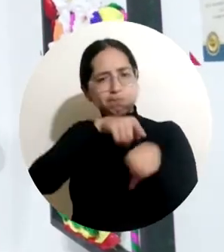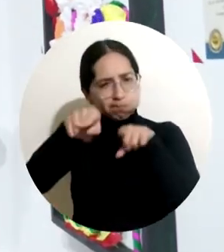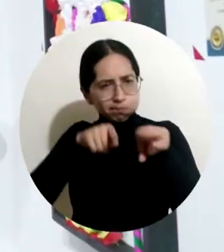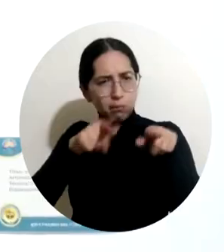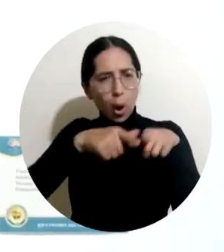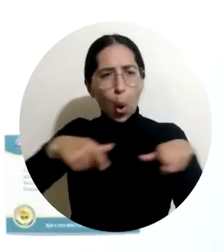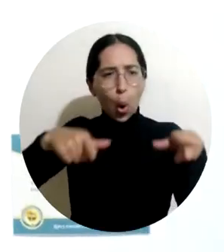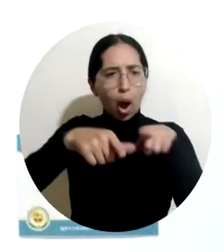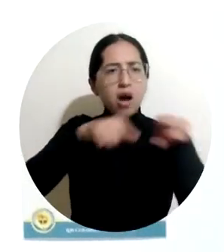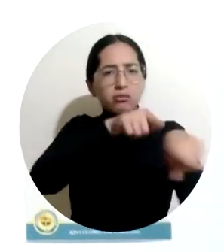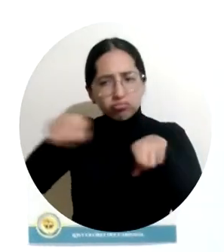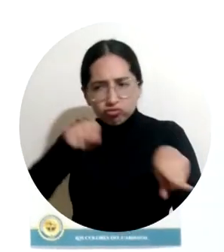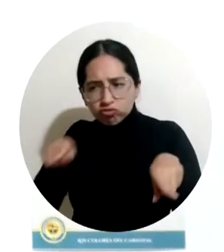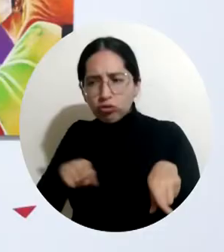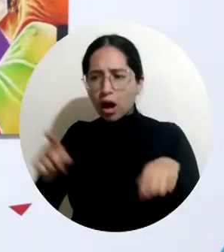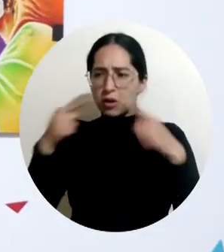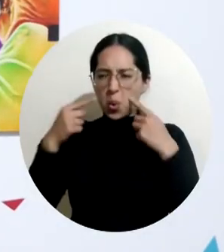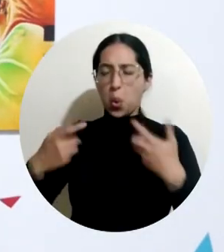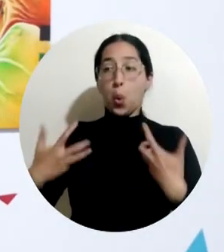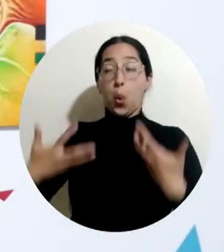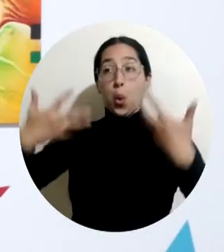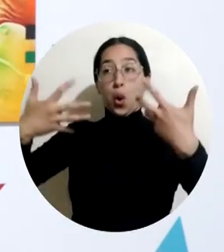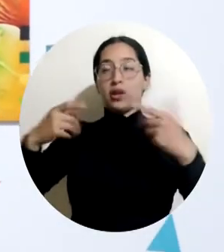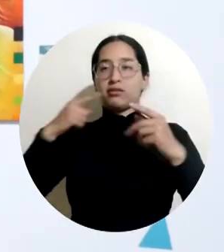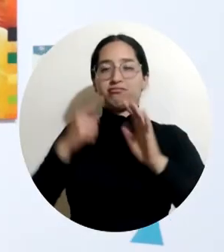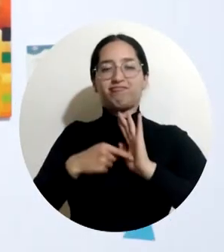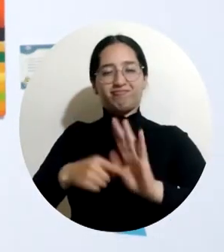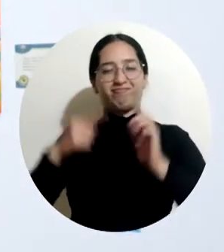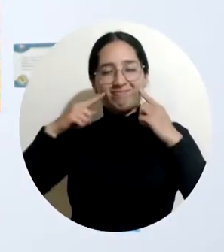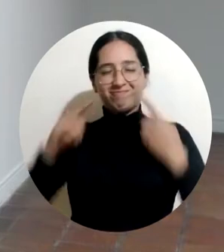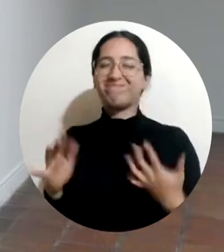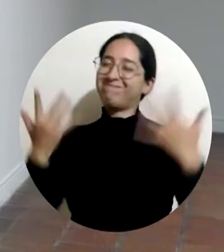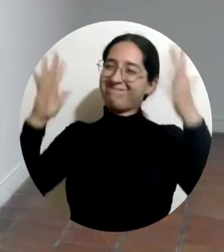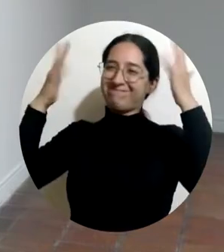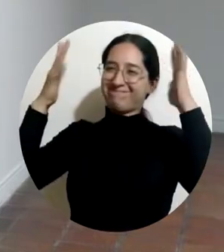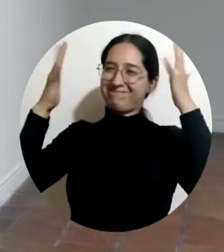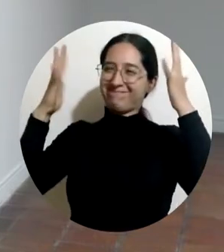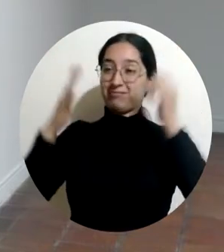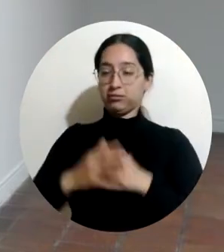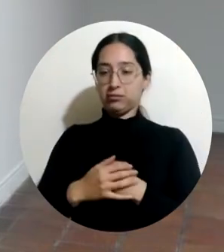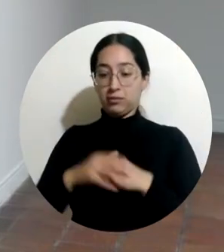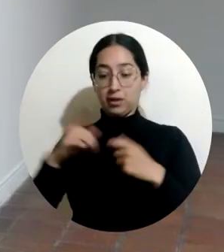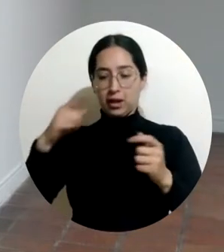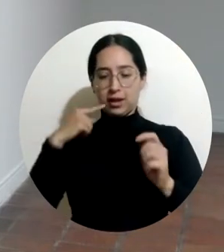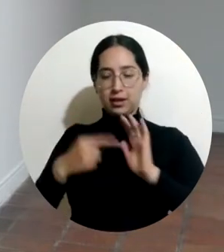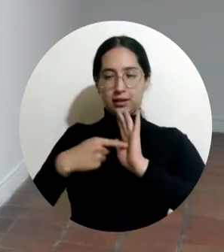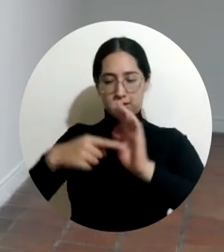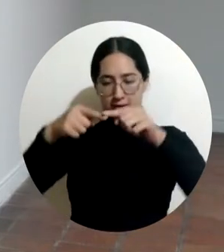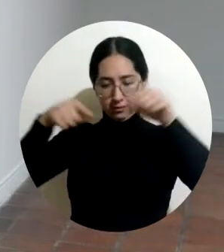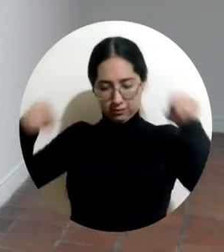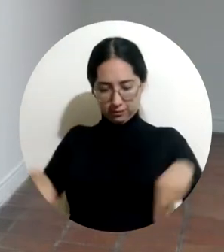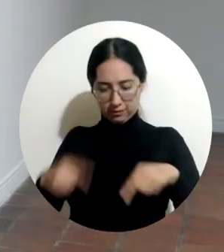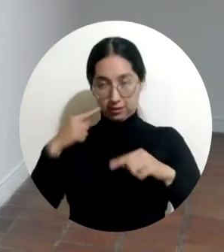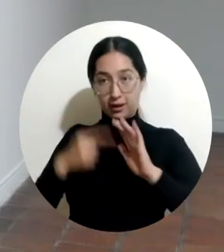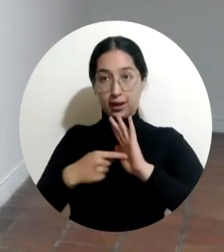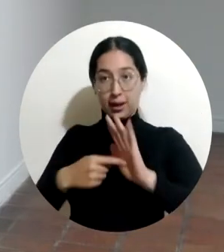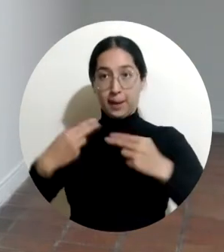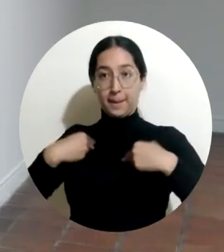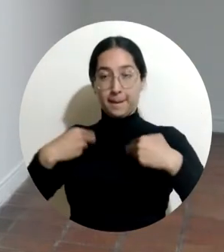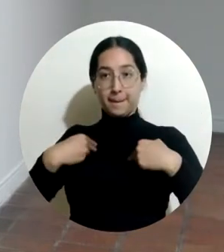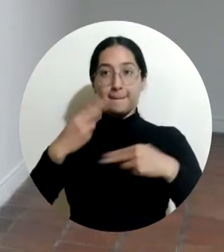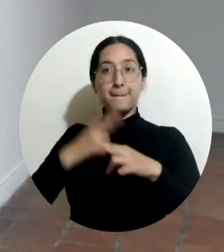diversas salas se convirtieron en un espacio para exponer los matices del Carnaval. Pues aquí tengo mi obra titulada